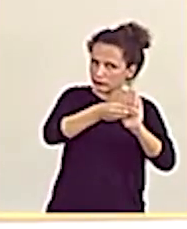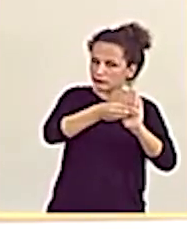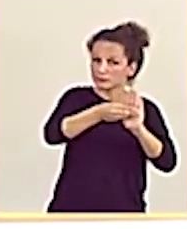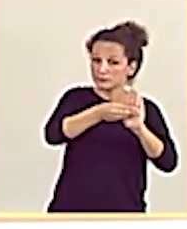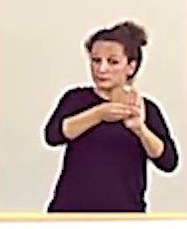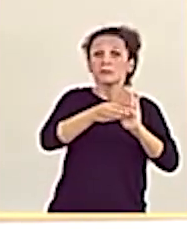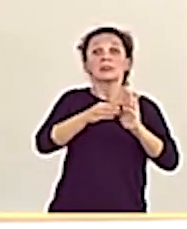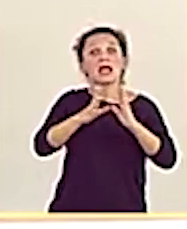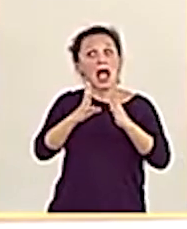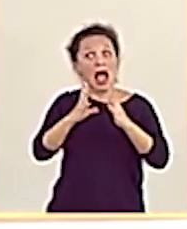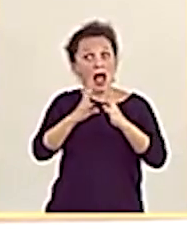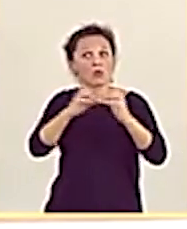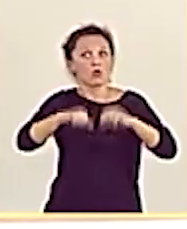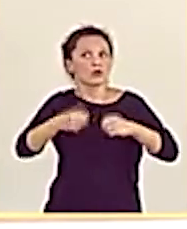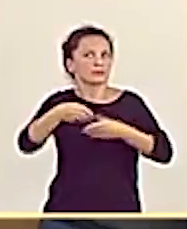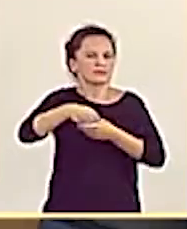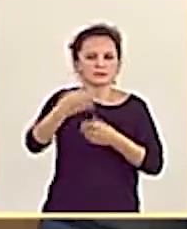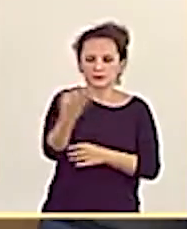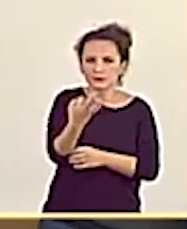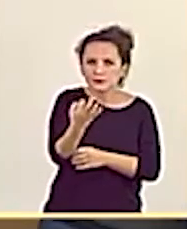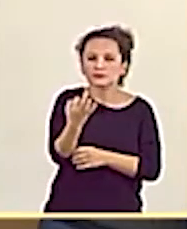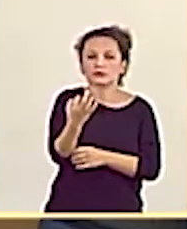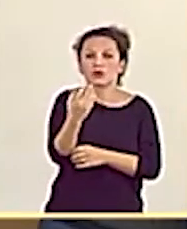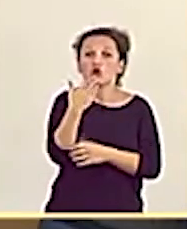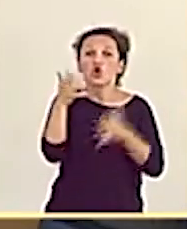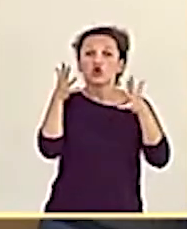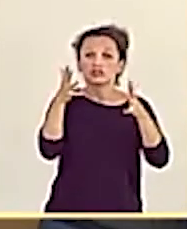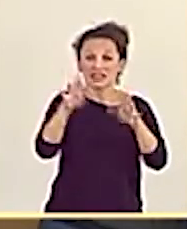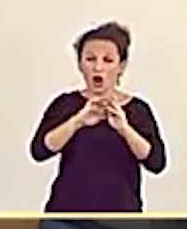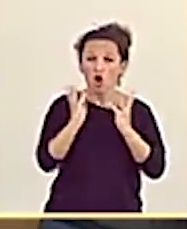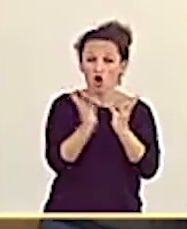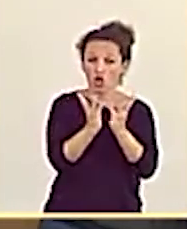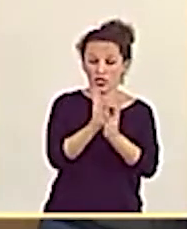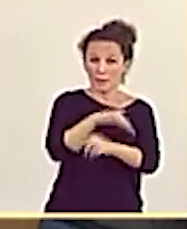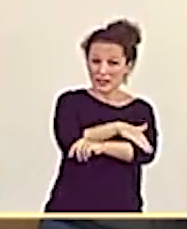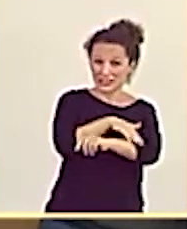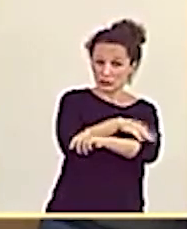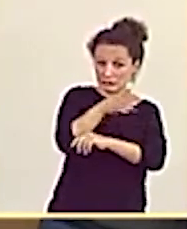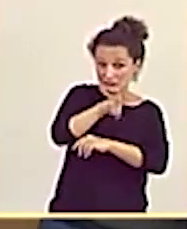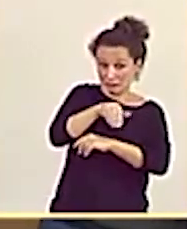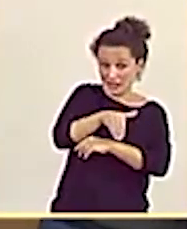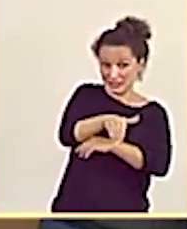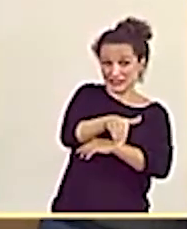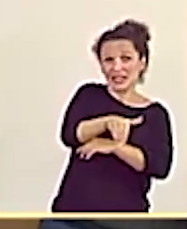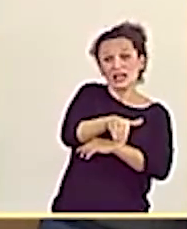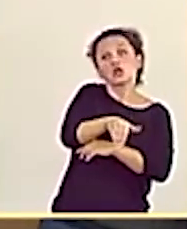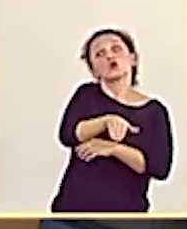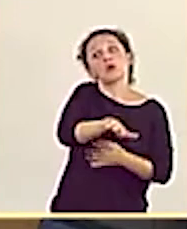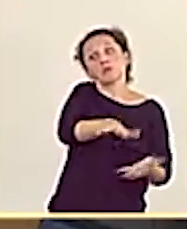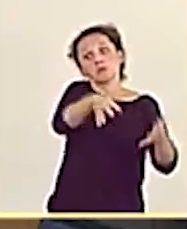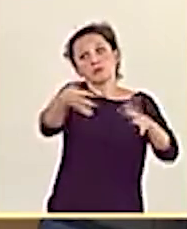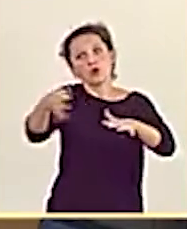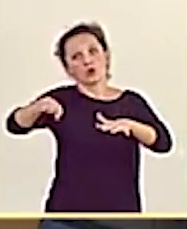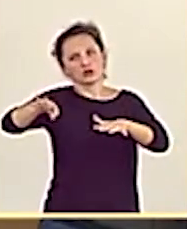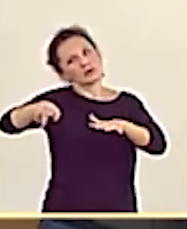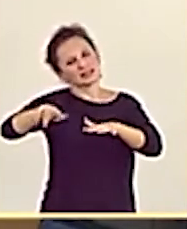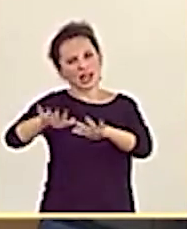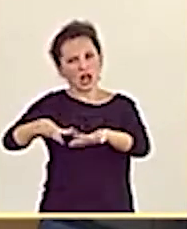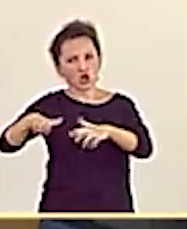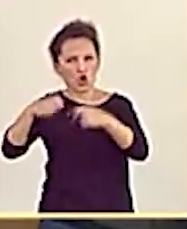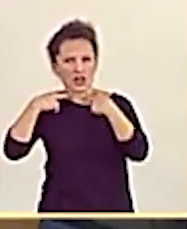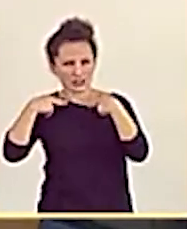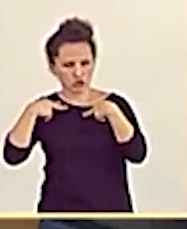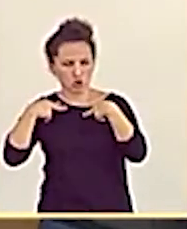El acuerdo es elevar la propuesta al Consejo de Ministros en un plazo de tres meses y entregarla al Congreso en cuatro meses. Respecto de